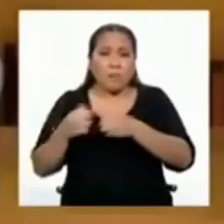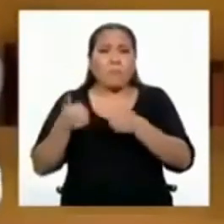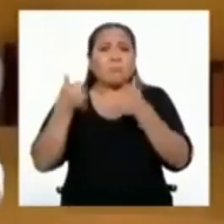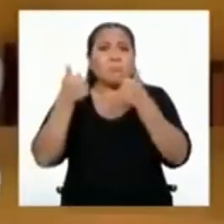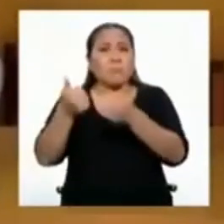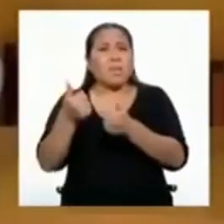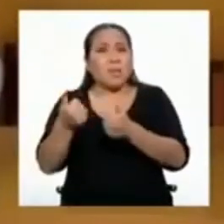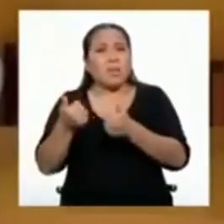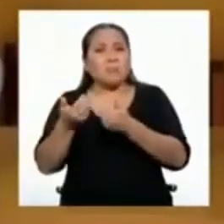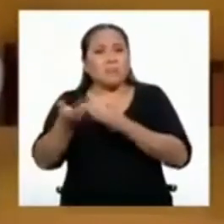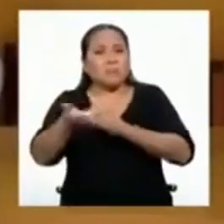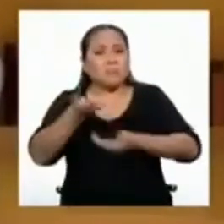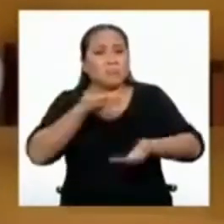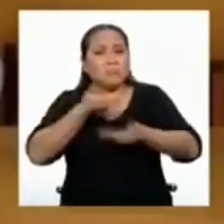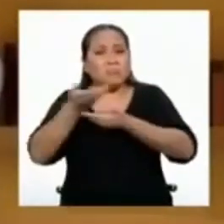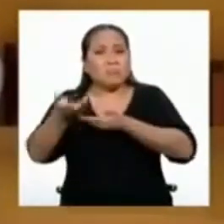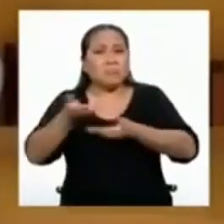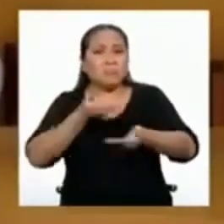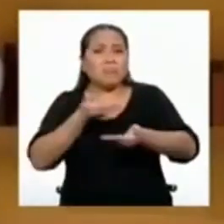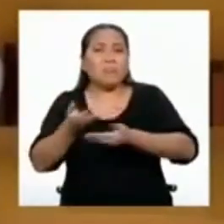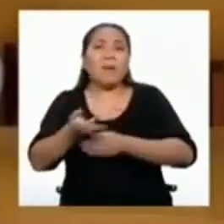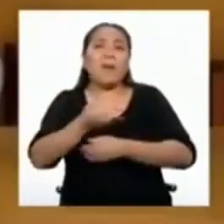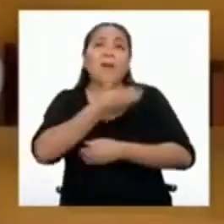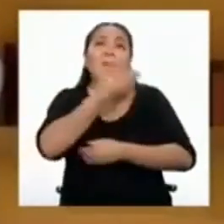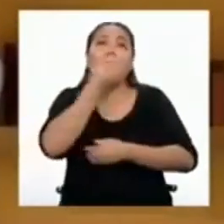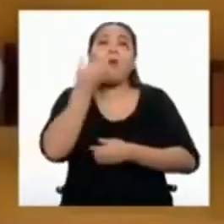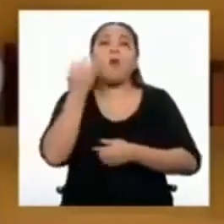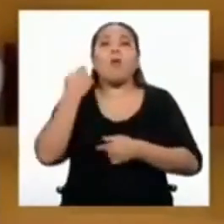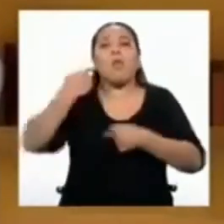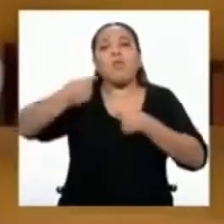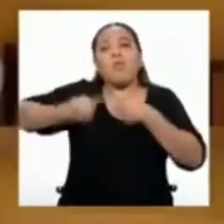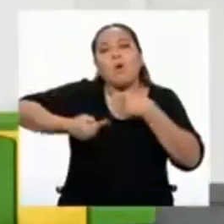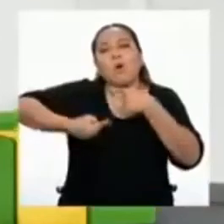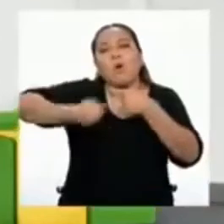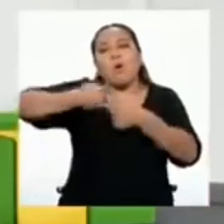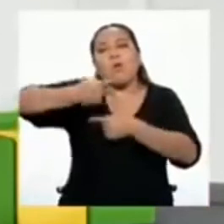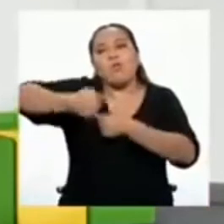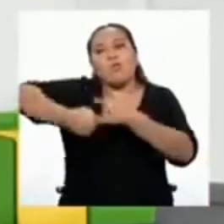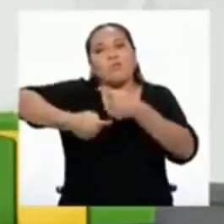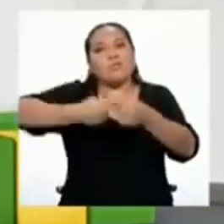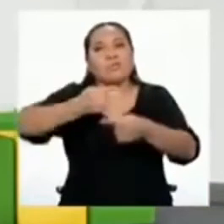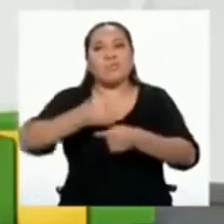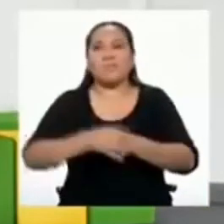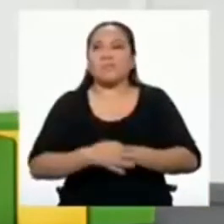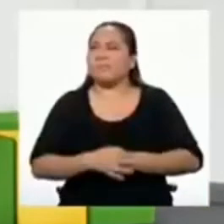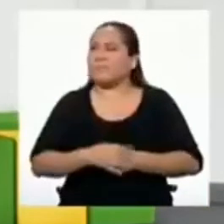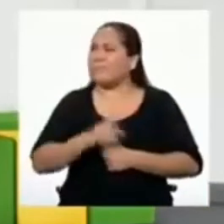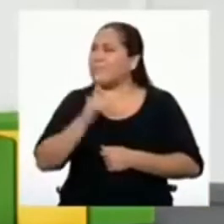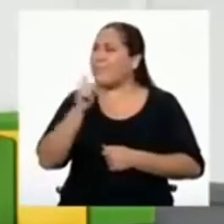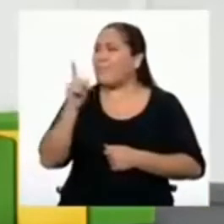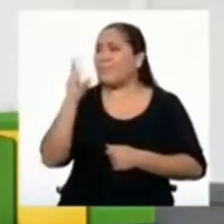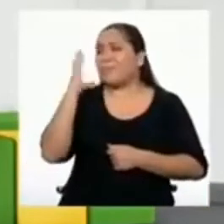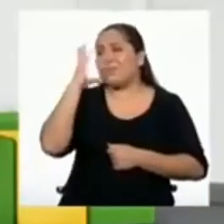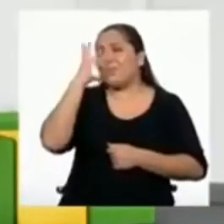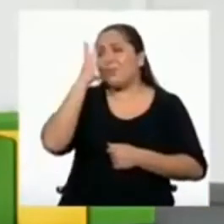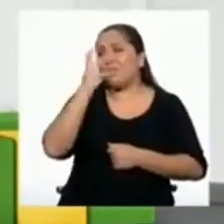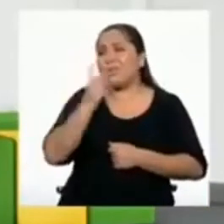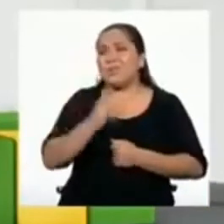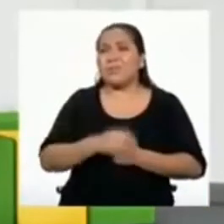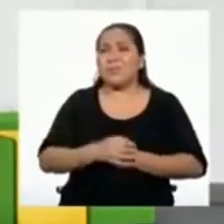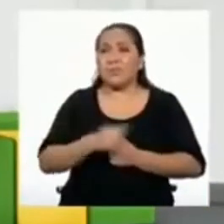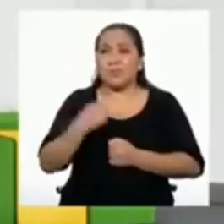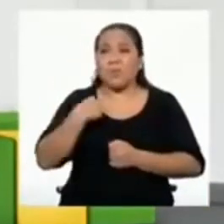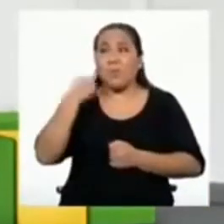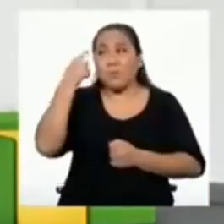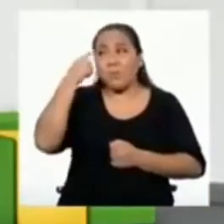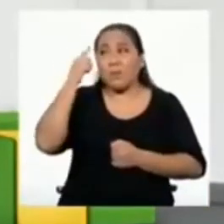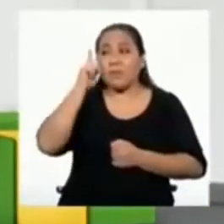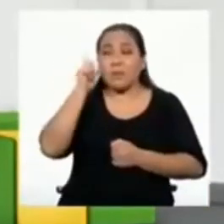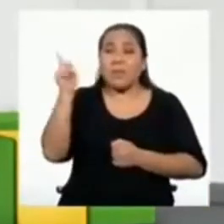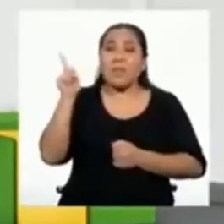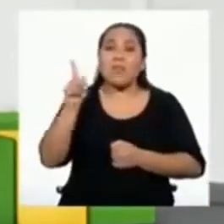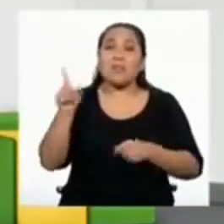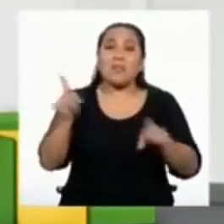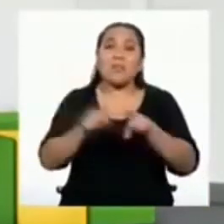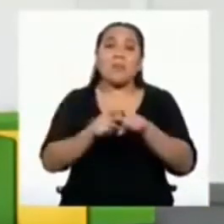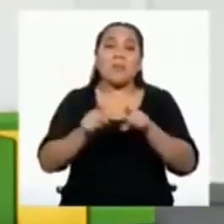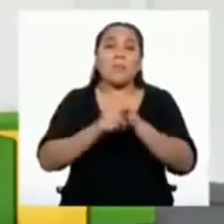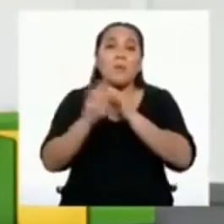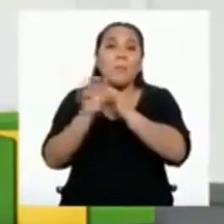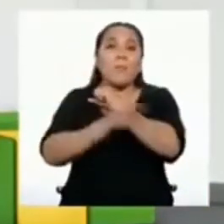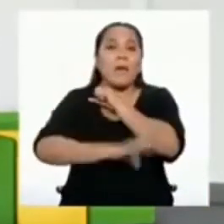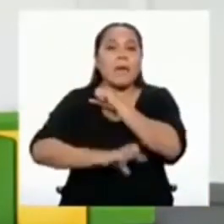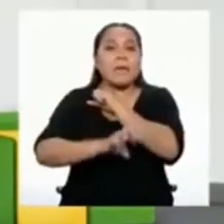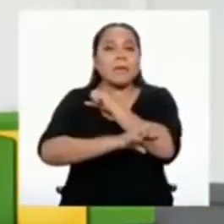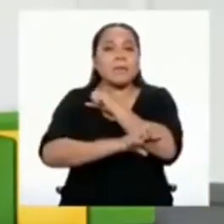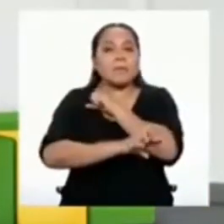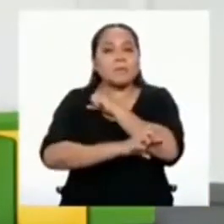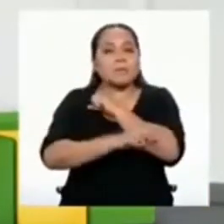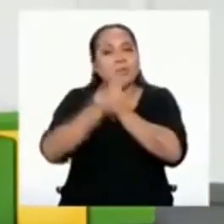en ella para mejorarla día a día. Eso suena muy bonito. Yo pienso en todo eso, pero también sueño con un país